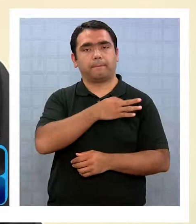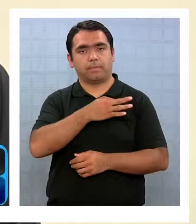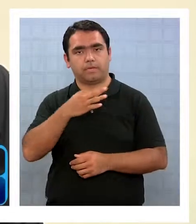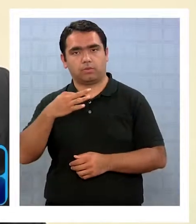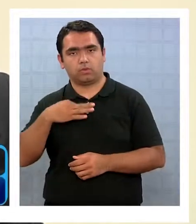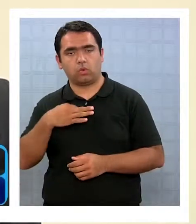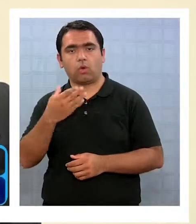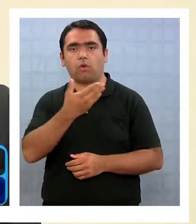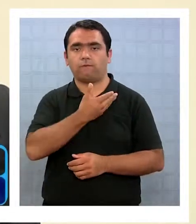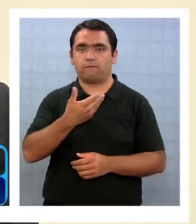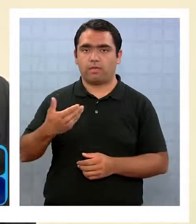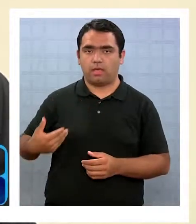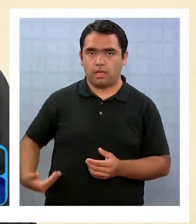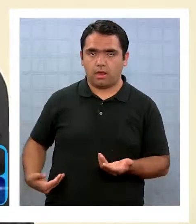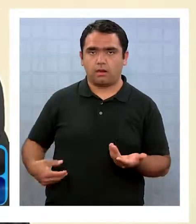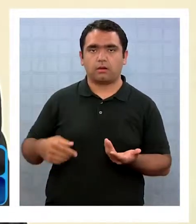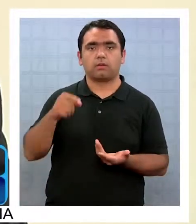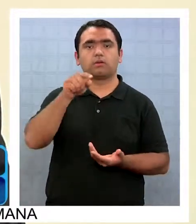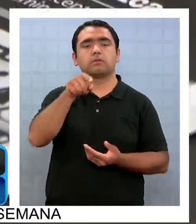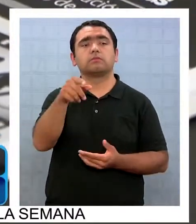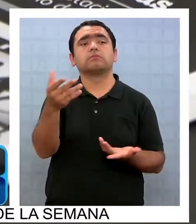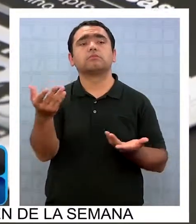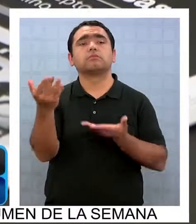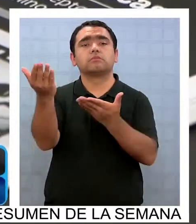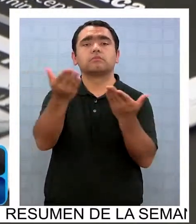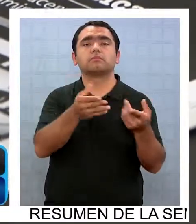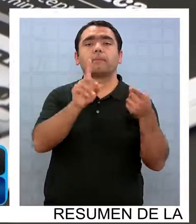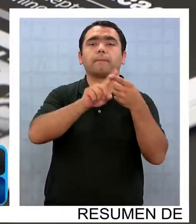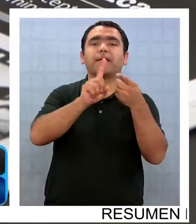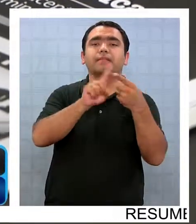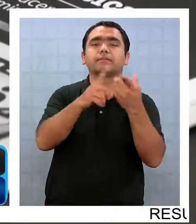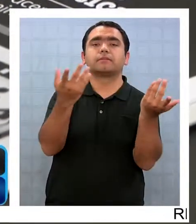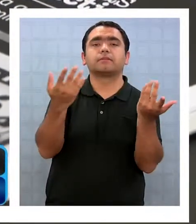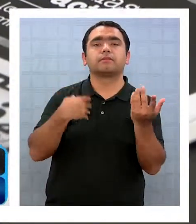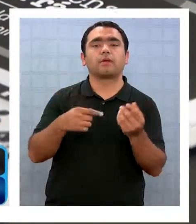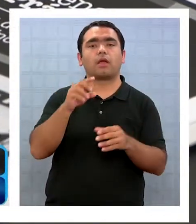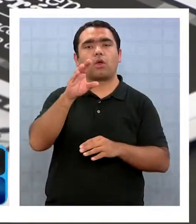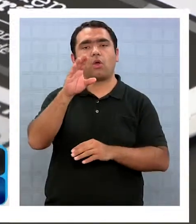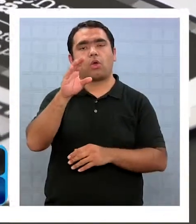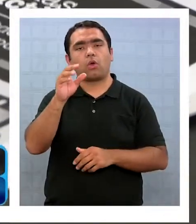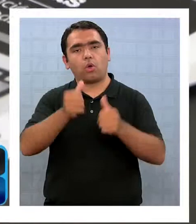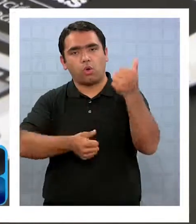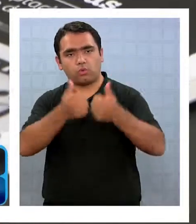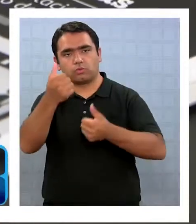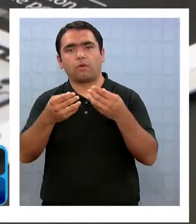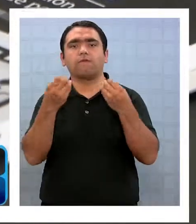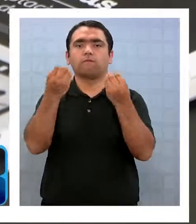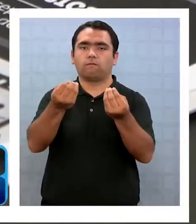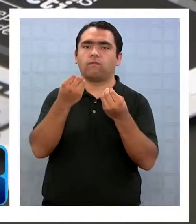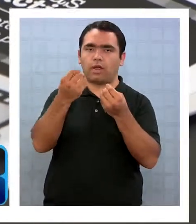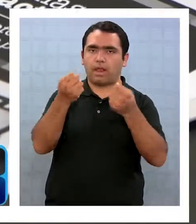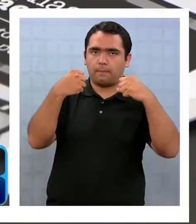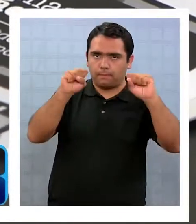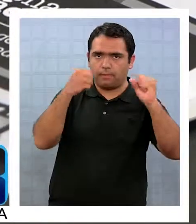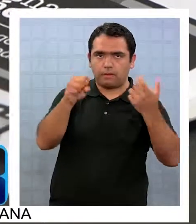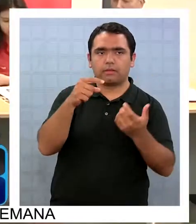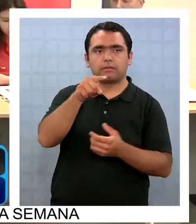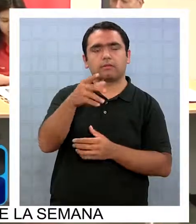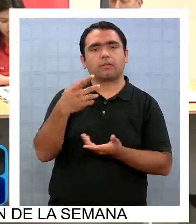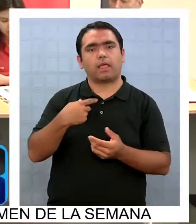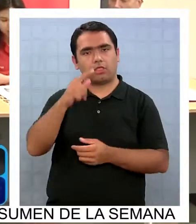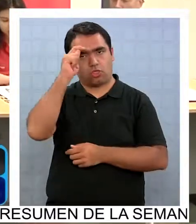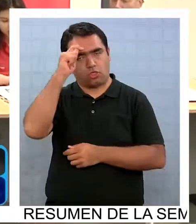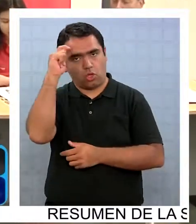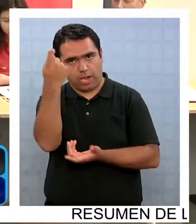para participar de la décima versión del concurso Buenas Prácticas bajo el eslogan de la tolerancia a la aceptación, de